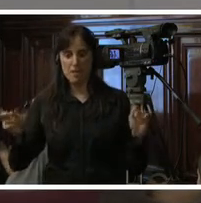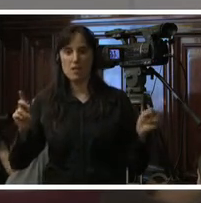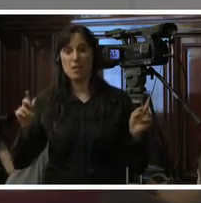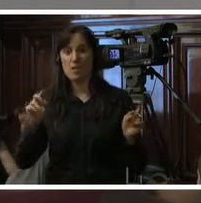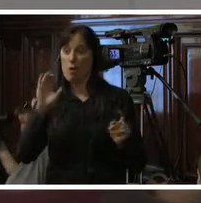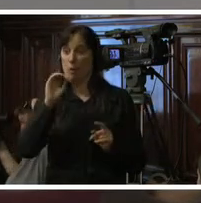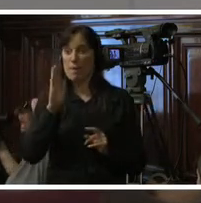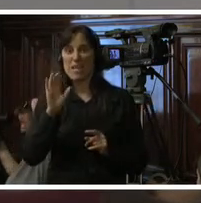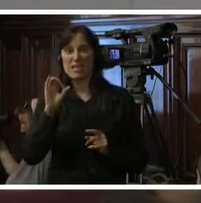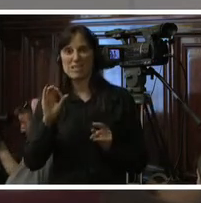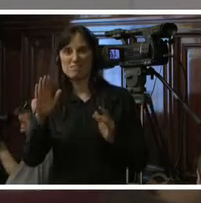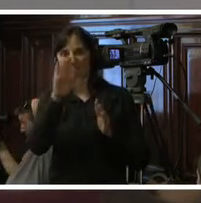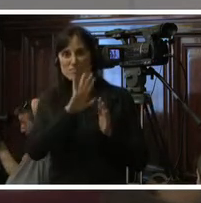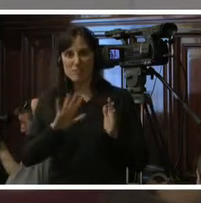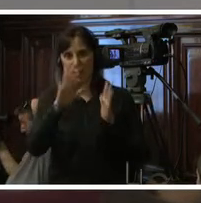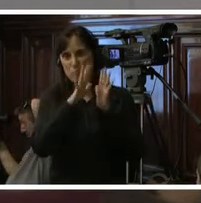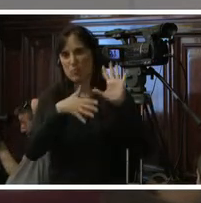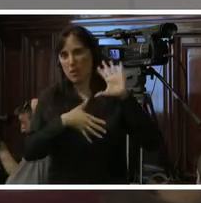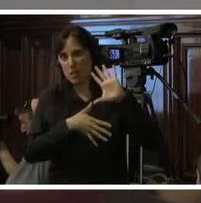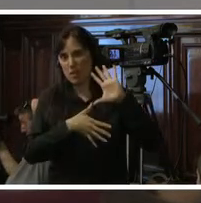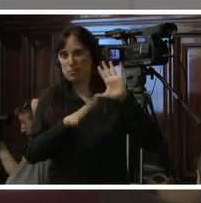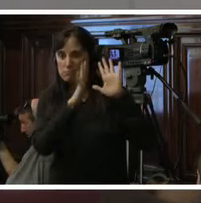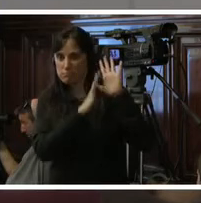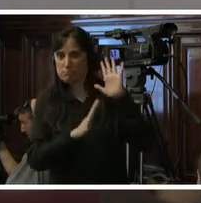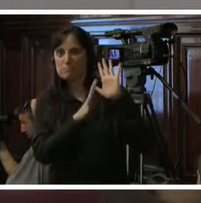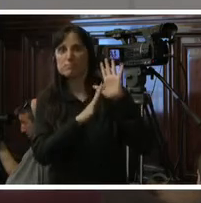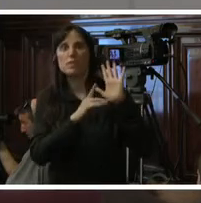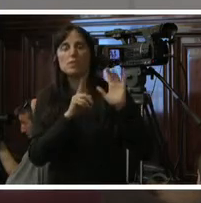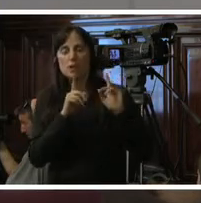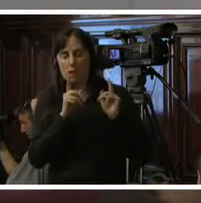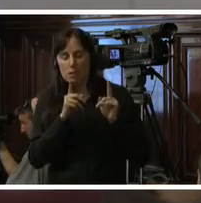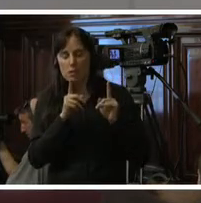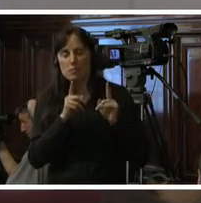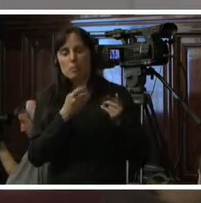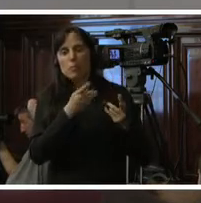regional tenemos que intentar conseguir